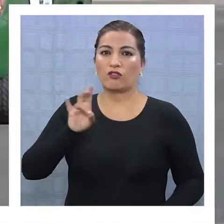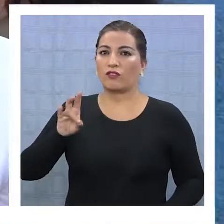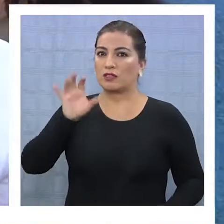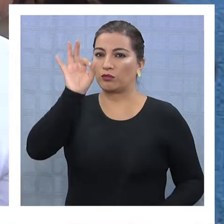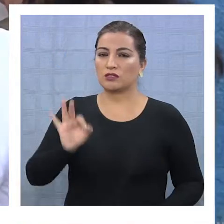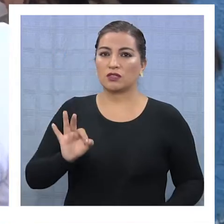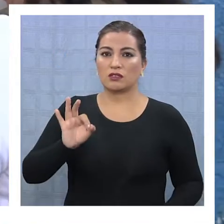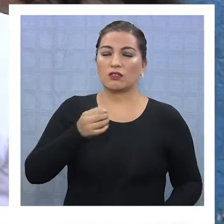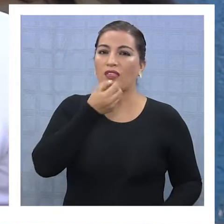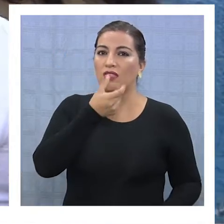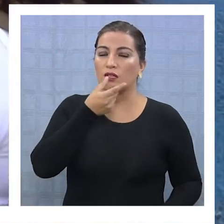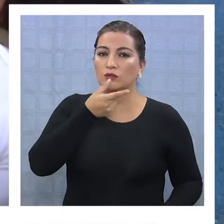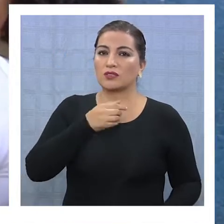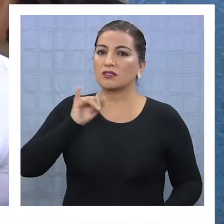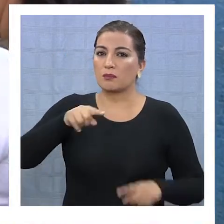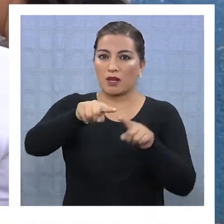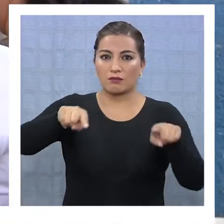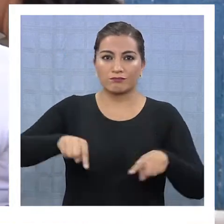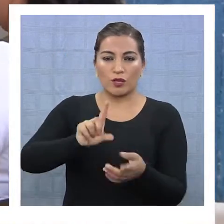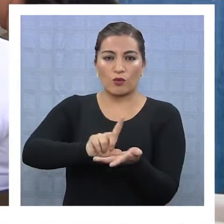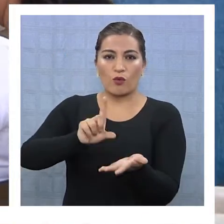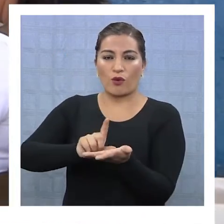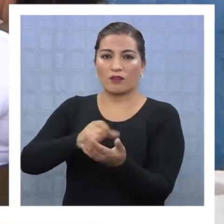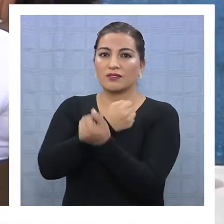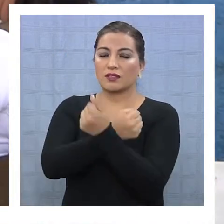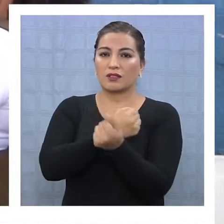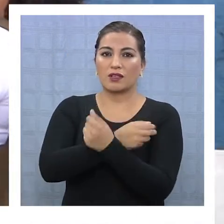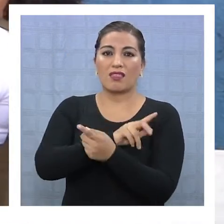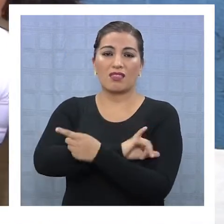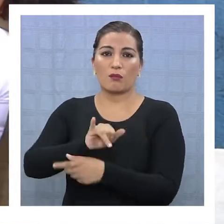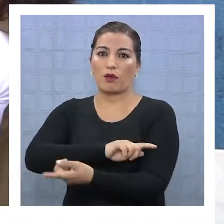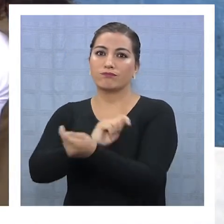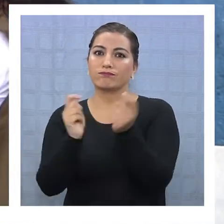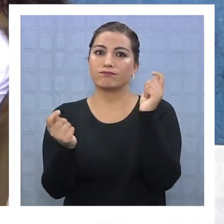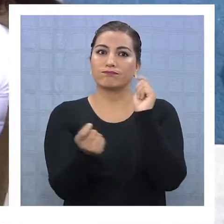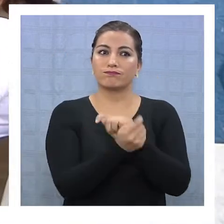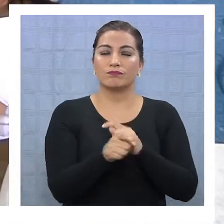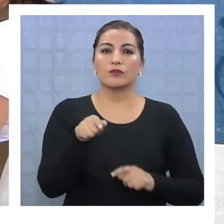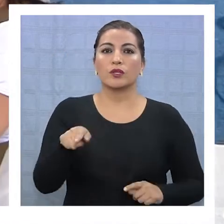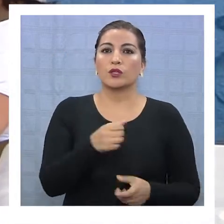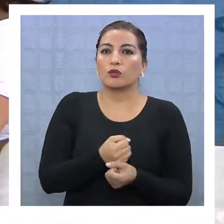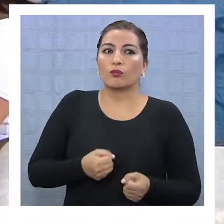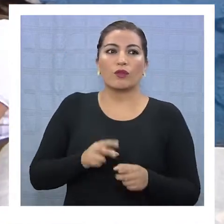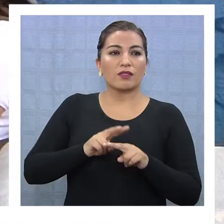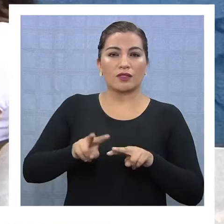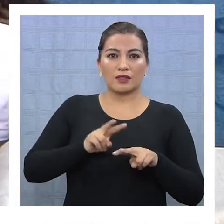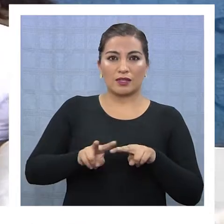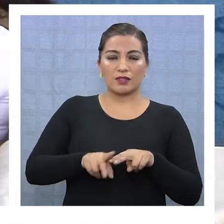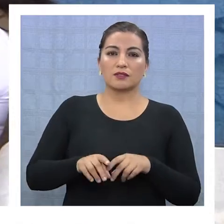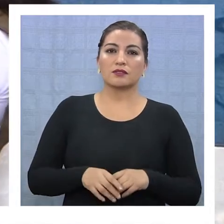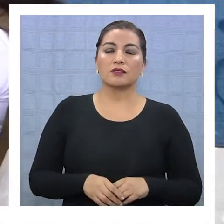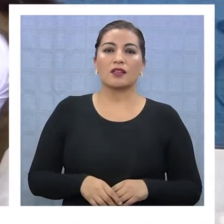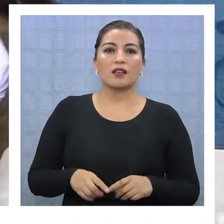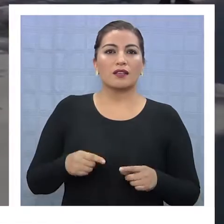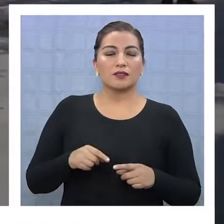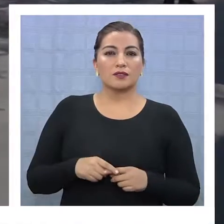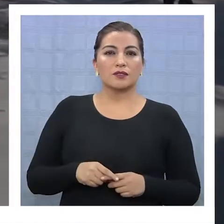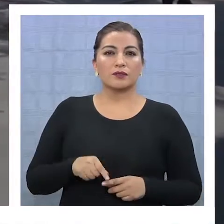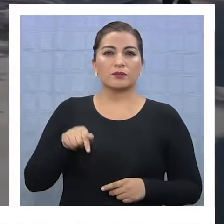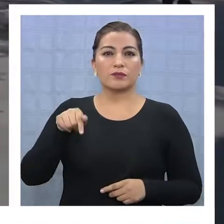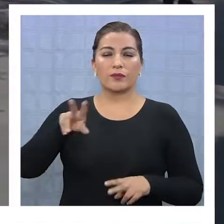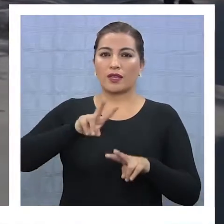recogidas en los cuarteles de carabineros que se transforman finalmente en los insumos que nos permiten a través de las diferentes plataformas tecnológicas